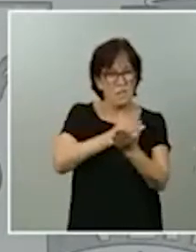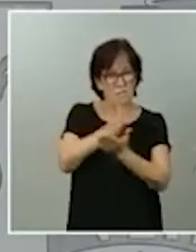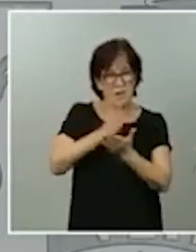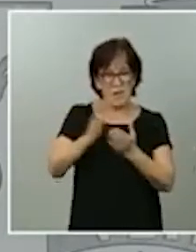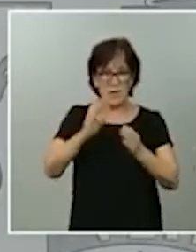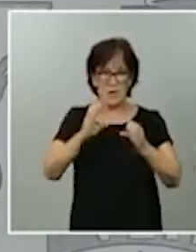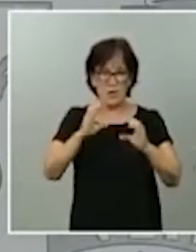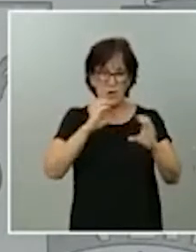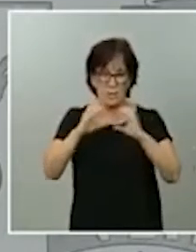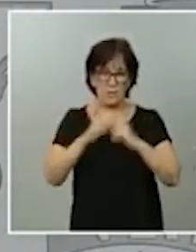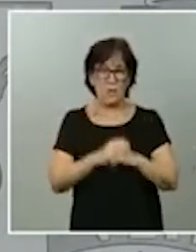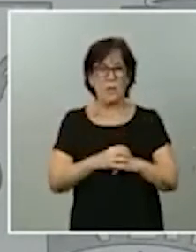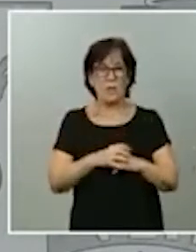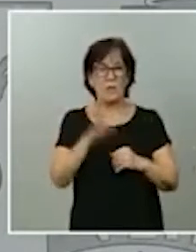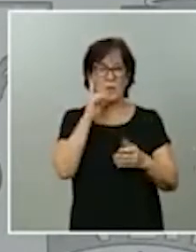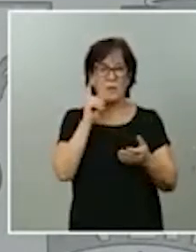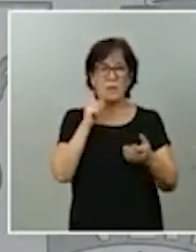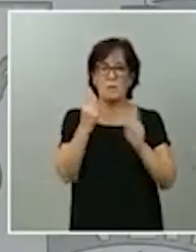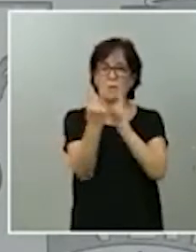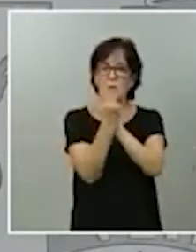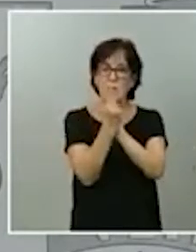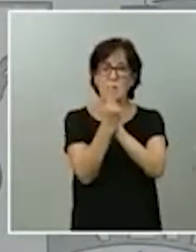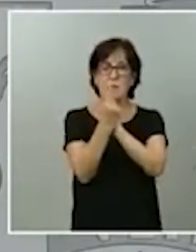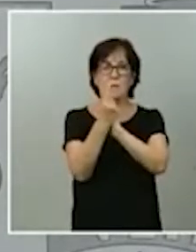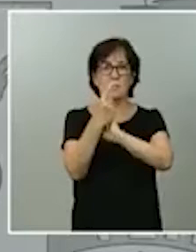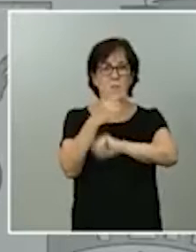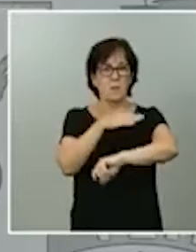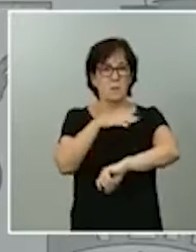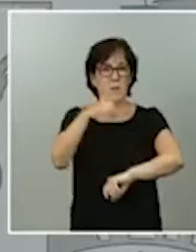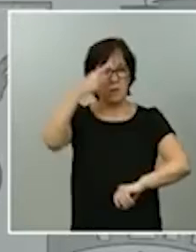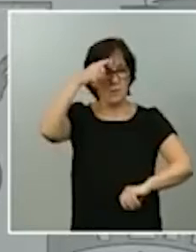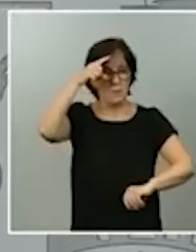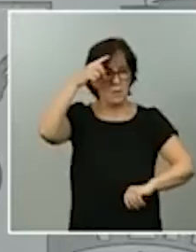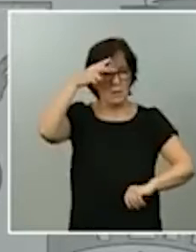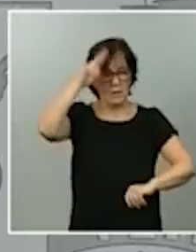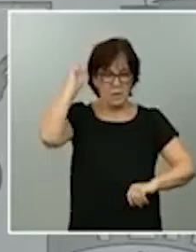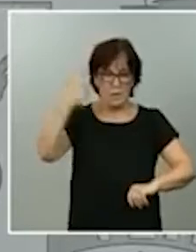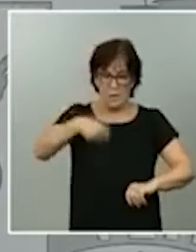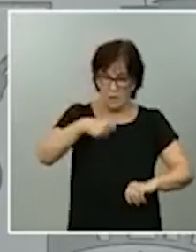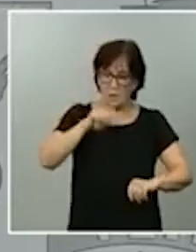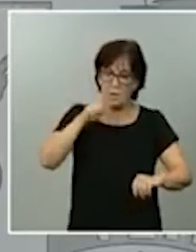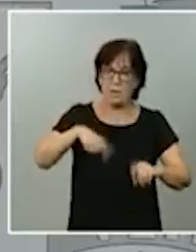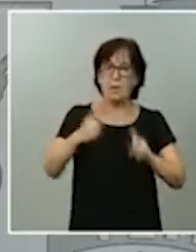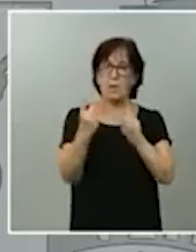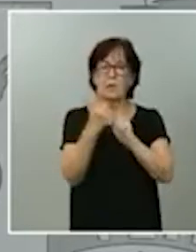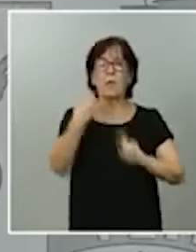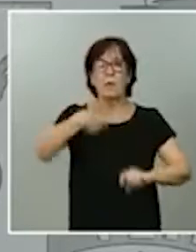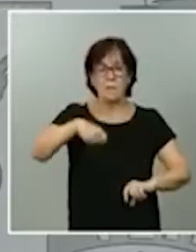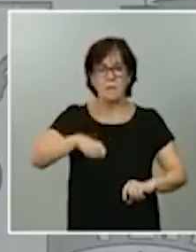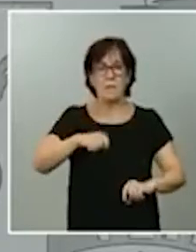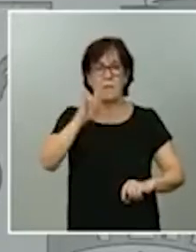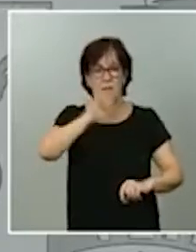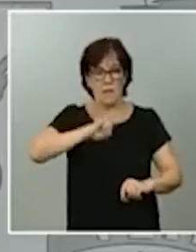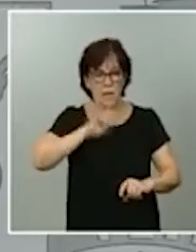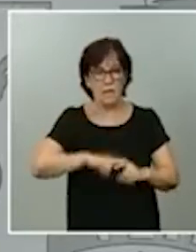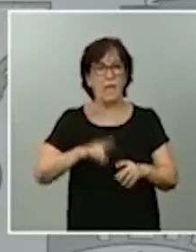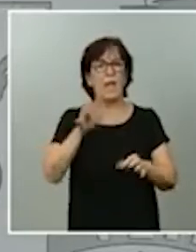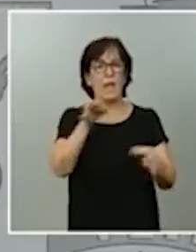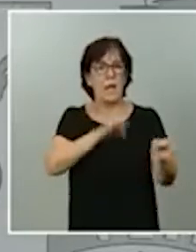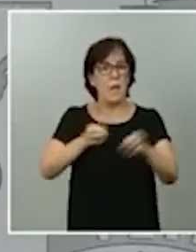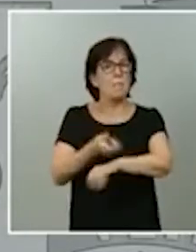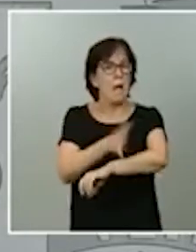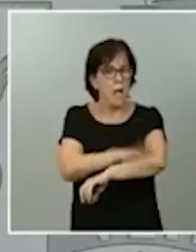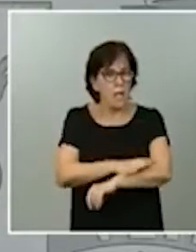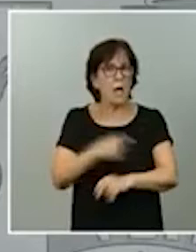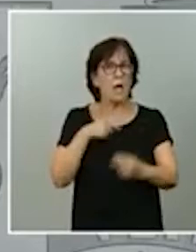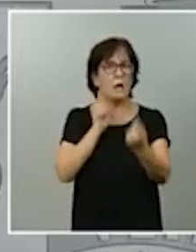He tenido despacho con el jefe del Estado, he tenido despacho con el presidente de Canarias, con la presidenta de las Islas Baleares, he tenido